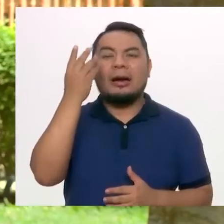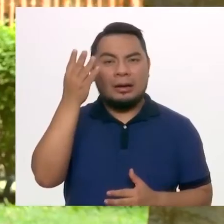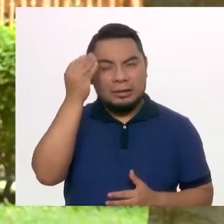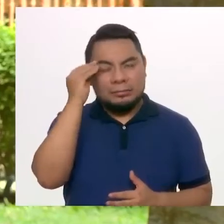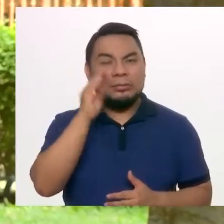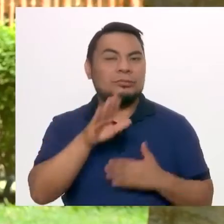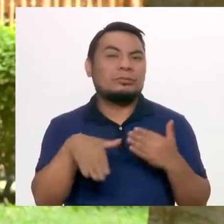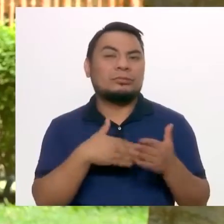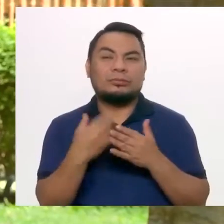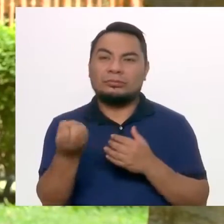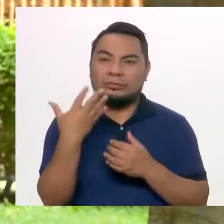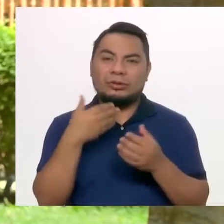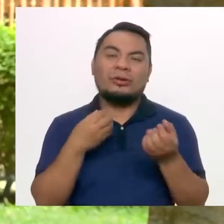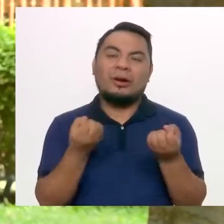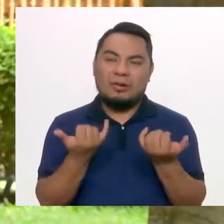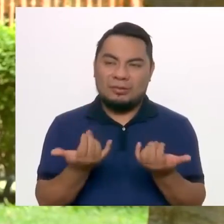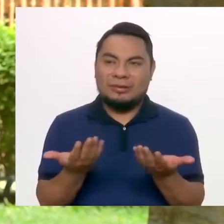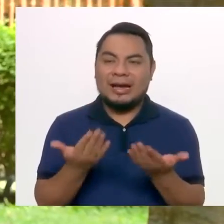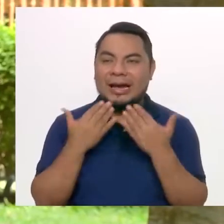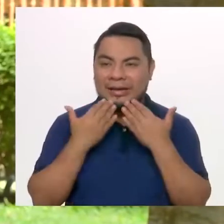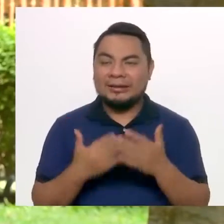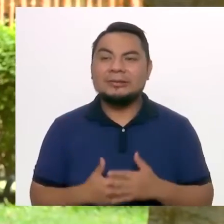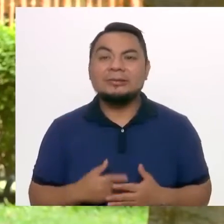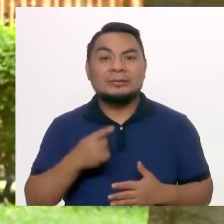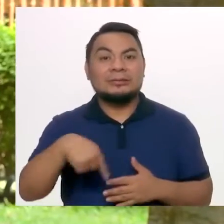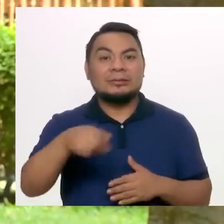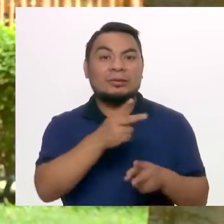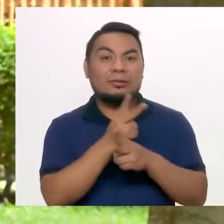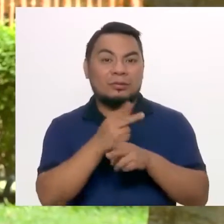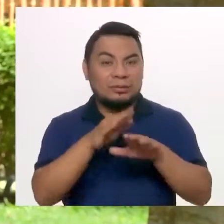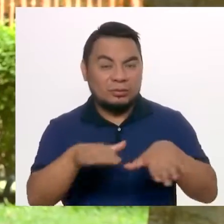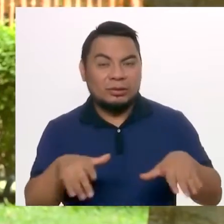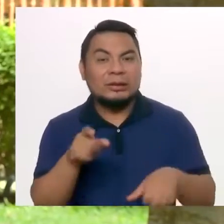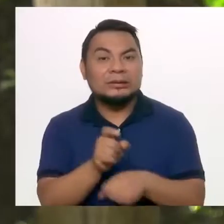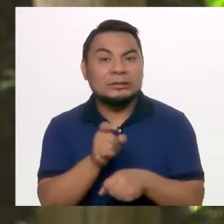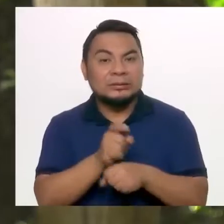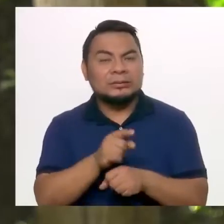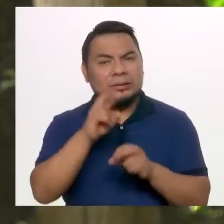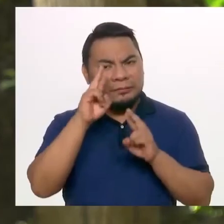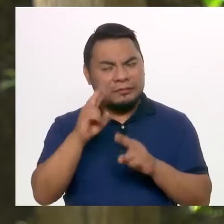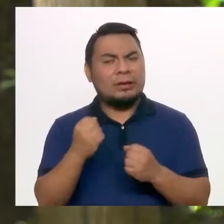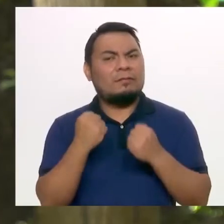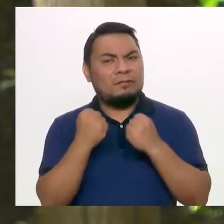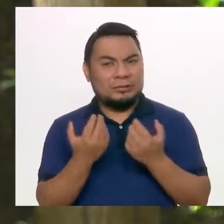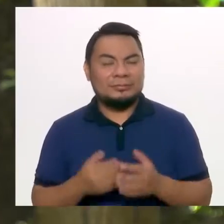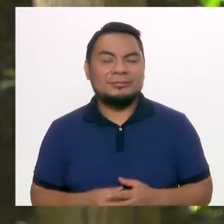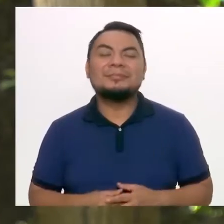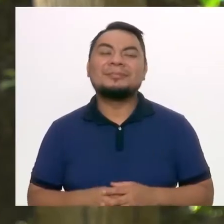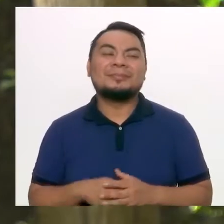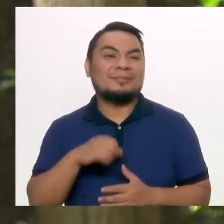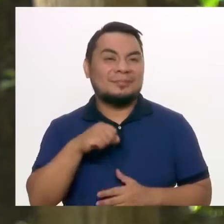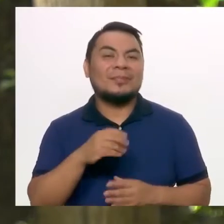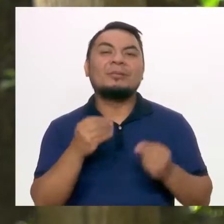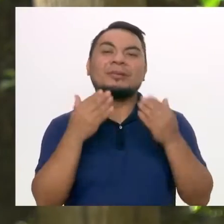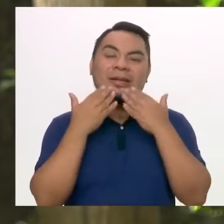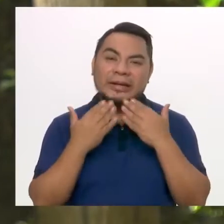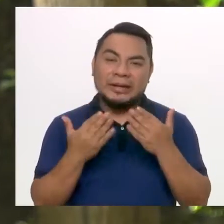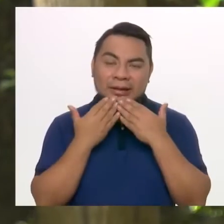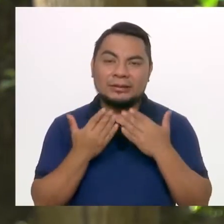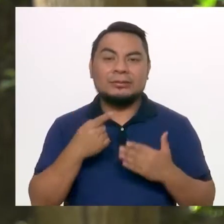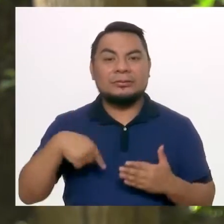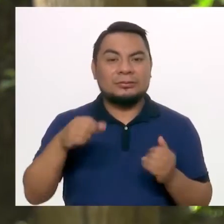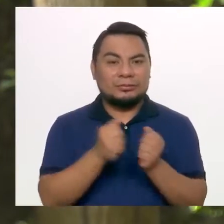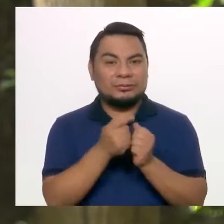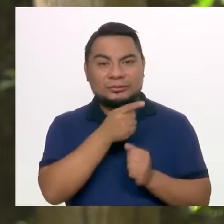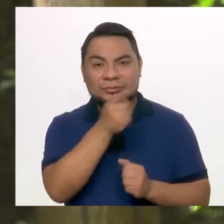cuenta de todo lo que nos has contado del diálogo. A proteger a nuestros niños y enseñarles a ser fuertes. Muchas gracias. Encantada de estar con